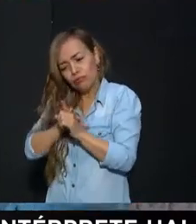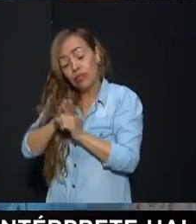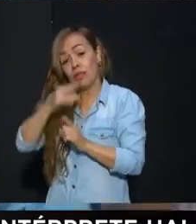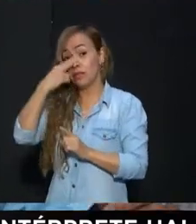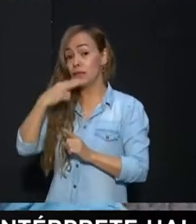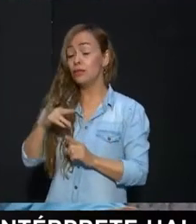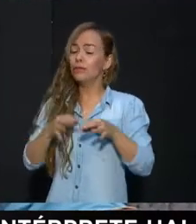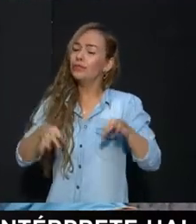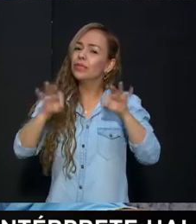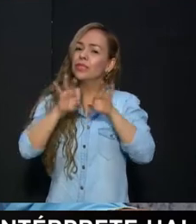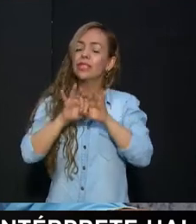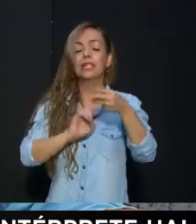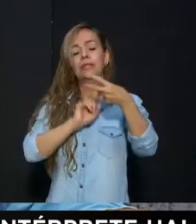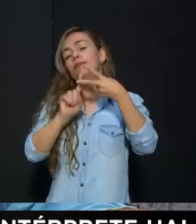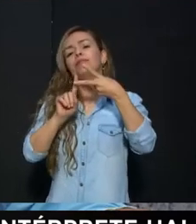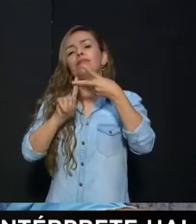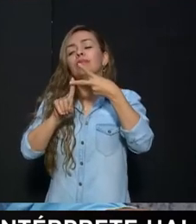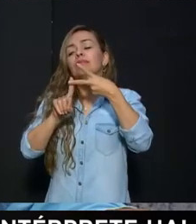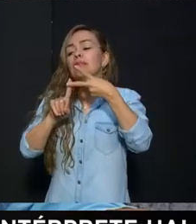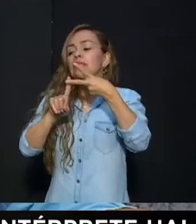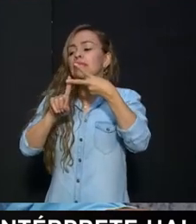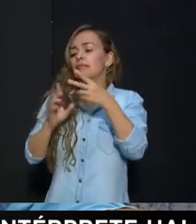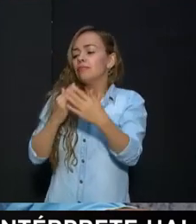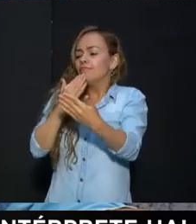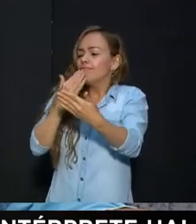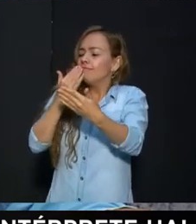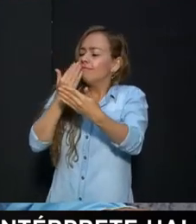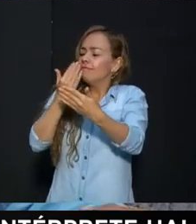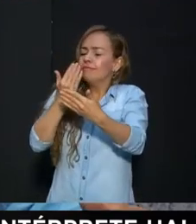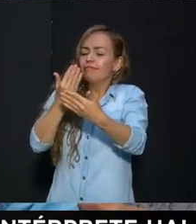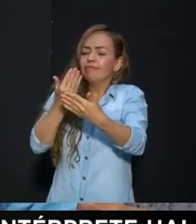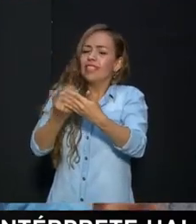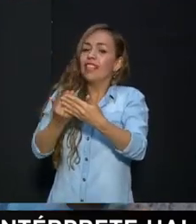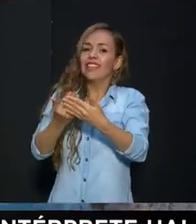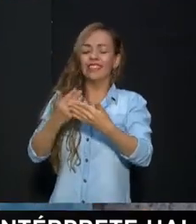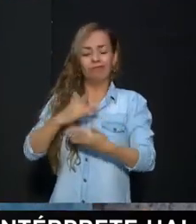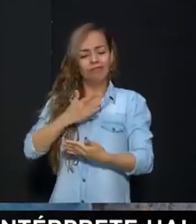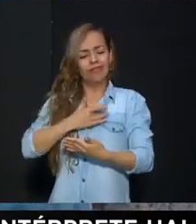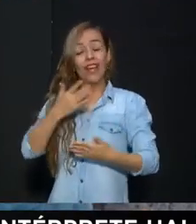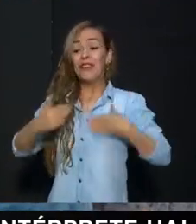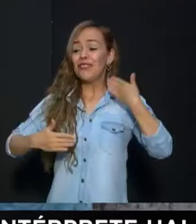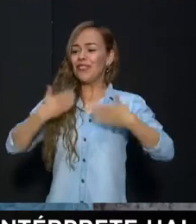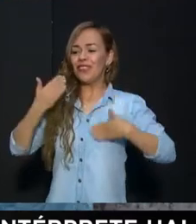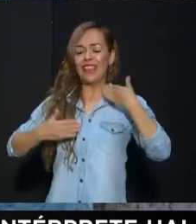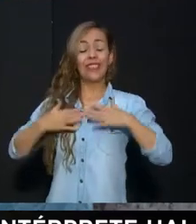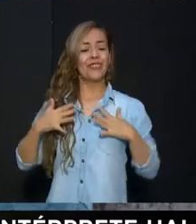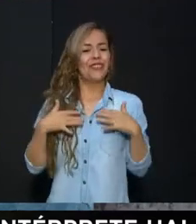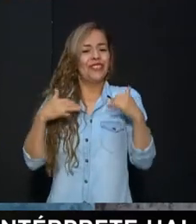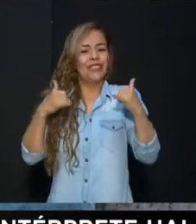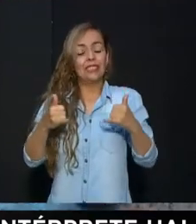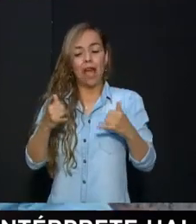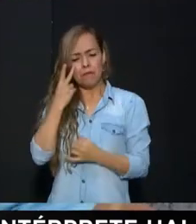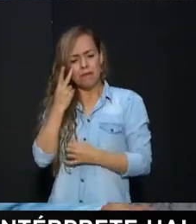espacio que se ve en ellos de un agradecimiento, ¿sí? Y una felicidad cuando logran que esos chicos, estos niños